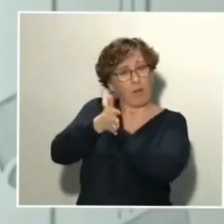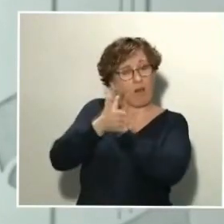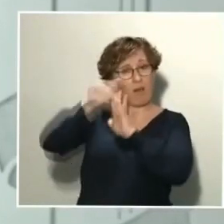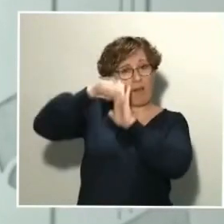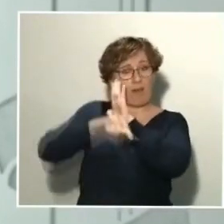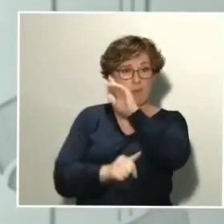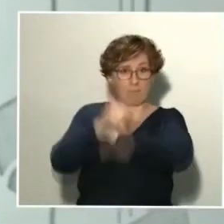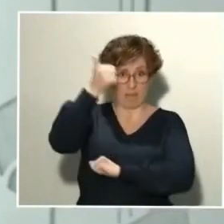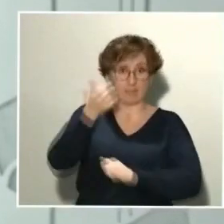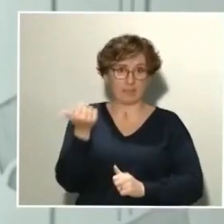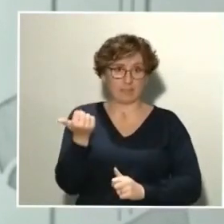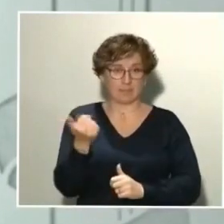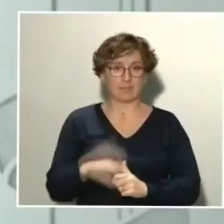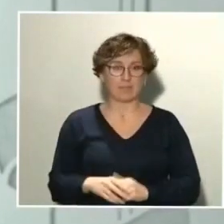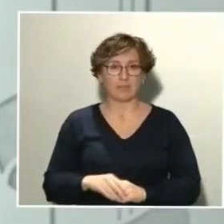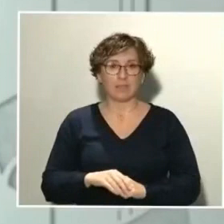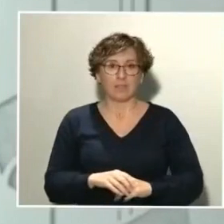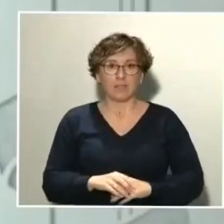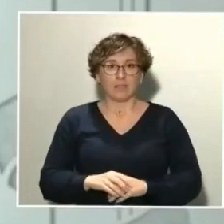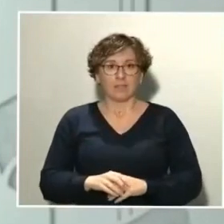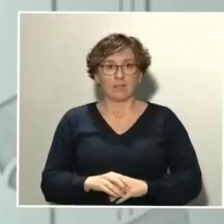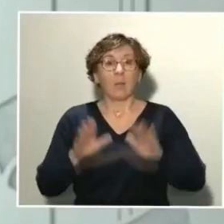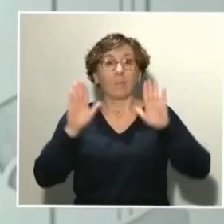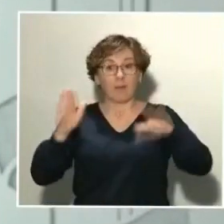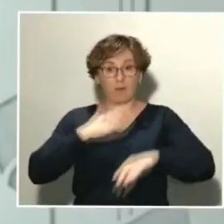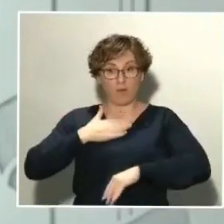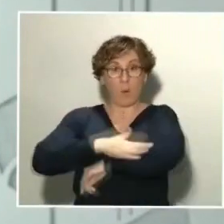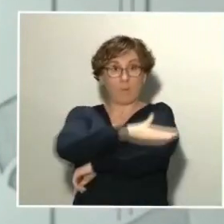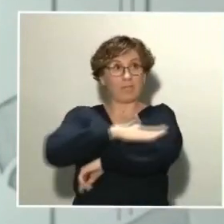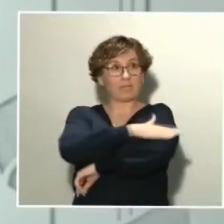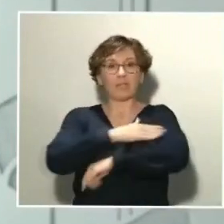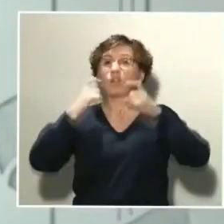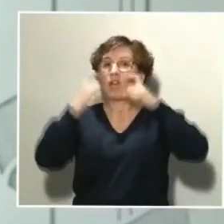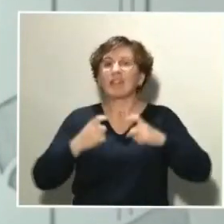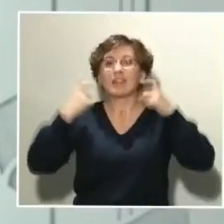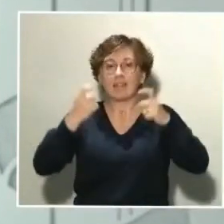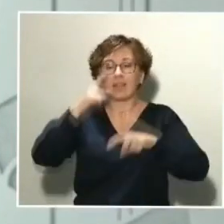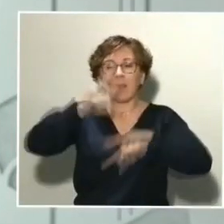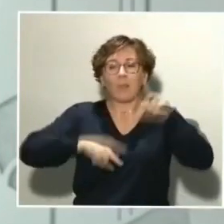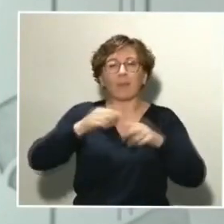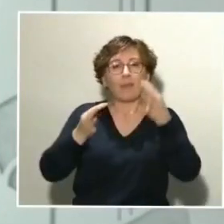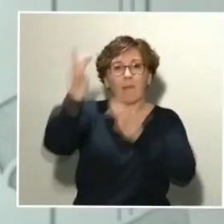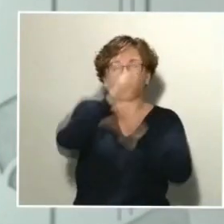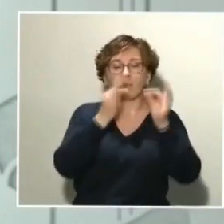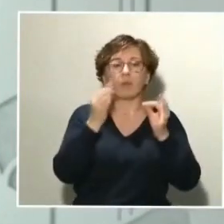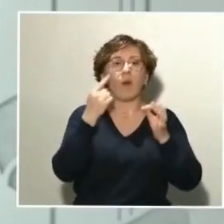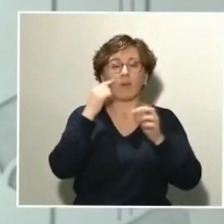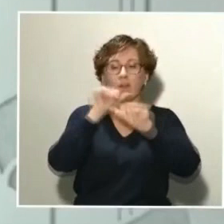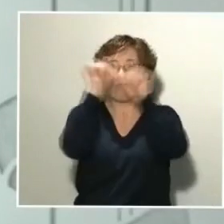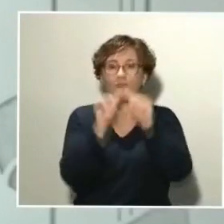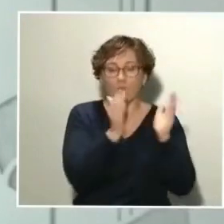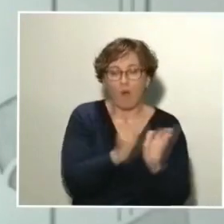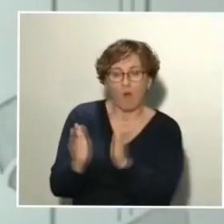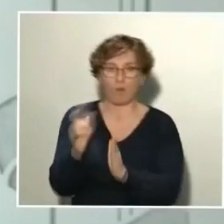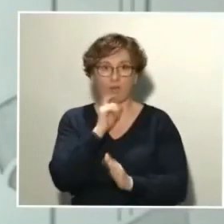Pero lo cierto es que el ministerio está tratando de ordenar algunos aspectos y las comunidades autónomas continúan con su